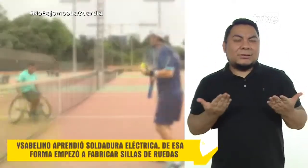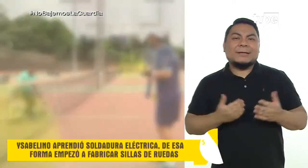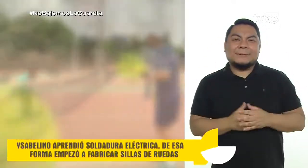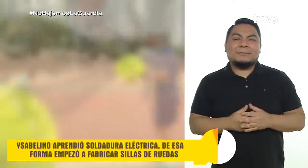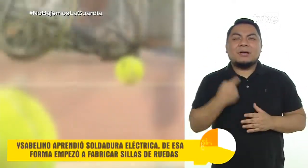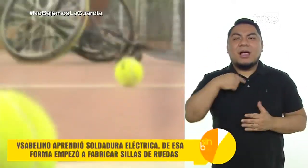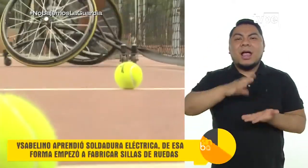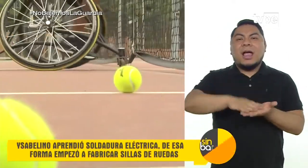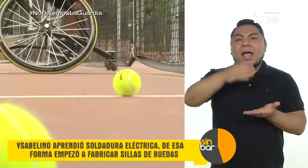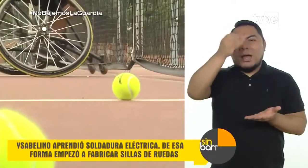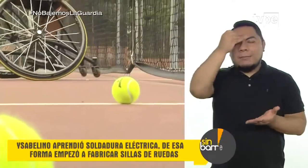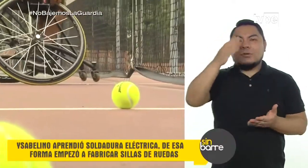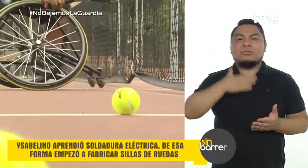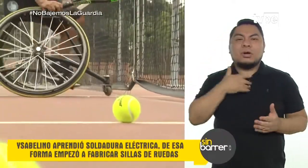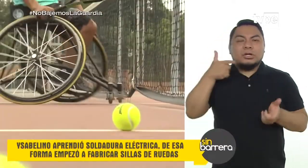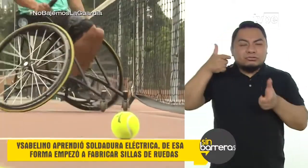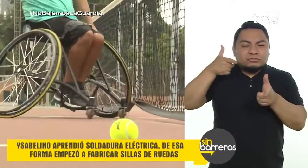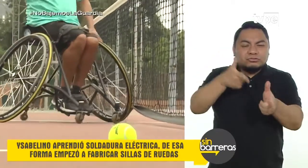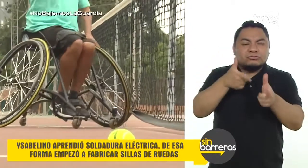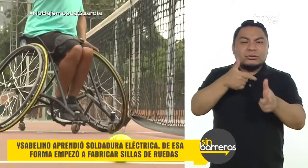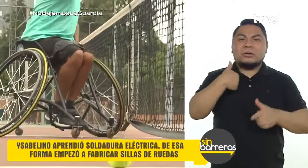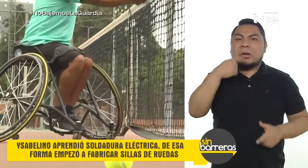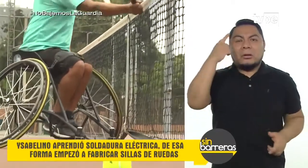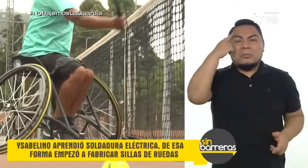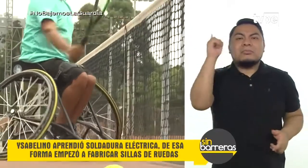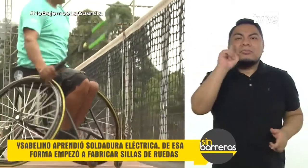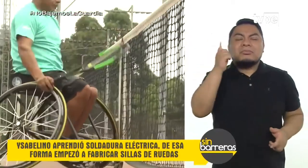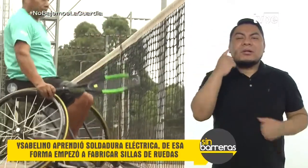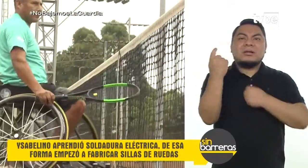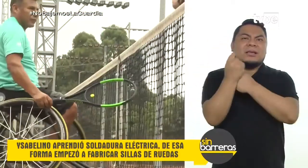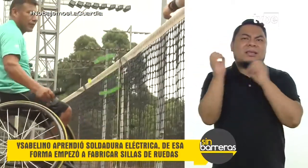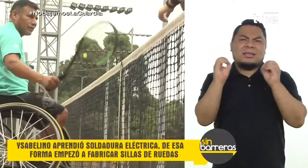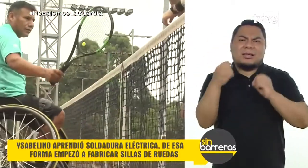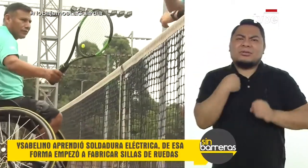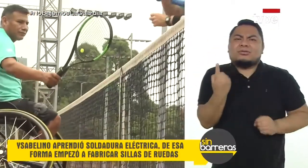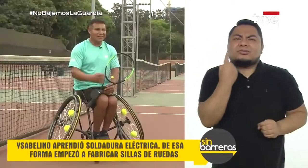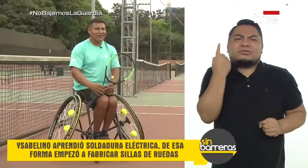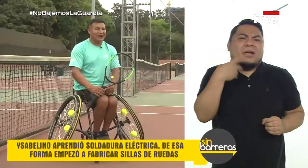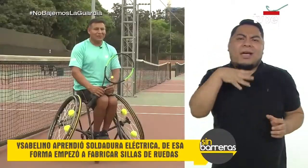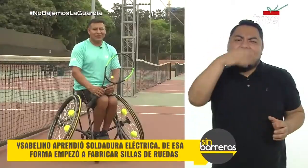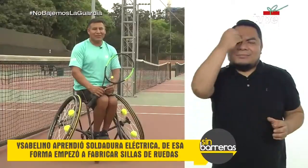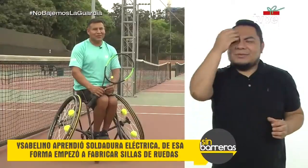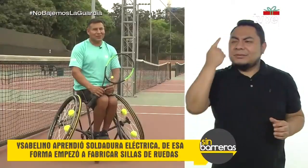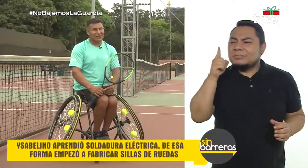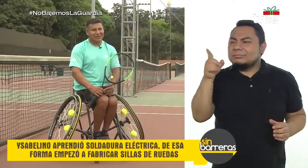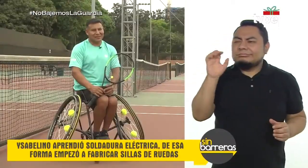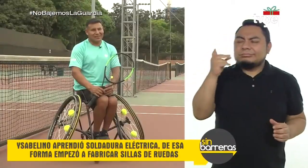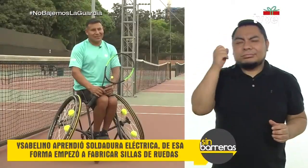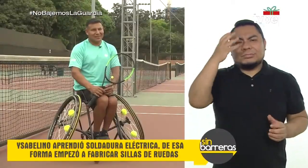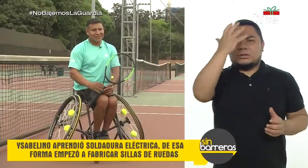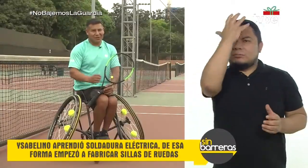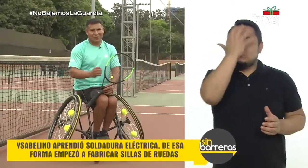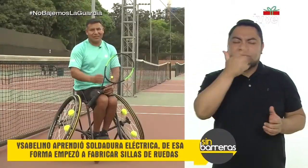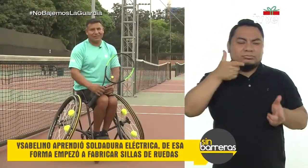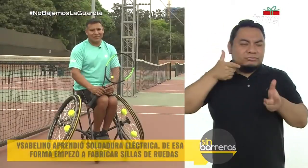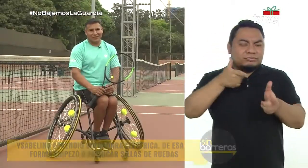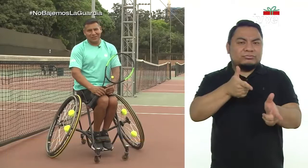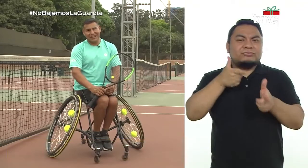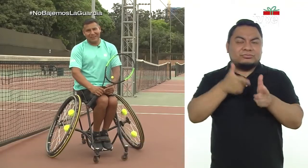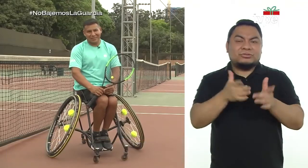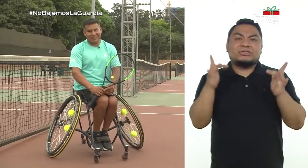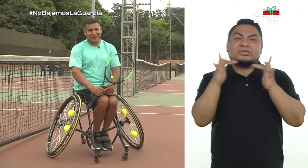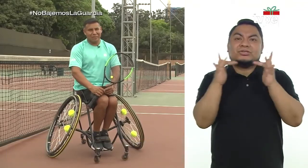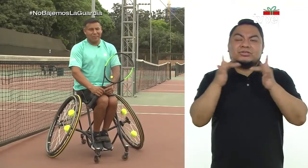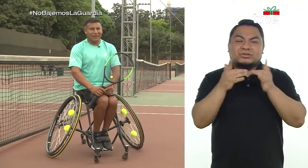me hizo aprender a soldar, que yo no sabía ni recibí cursos, nada, pero aprendí a soldar en lo que es